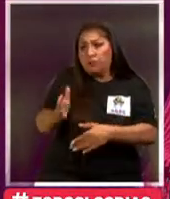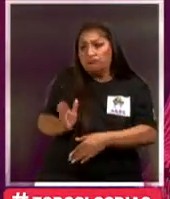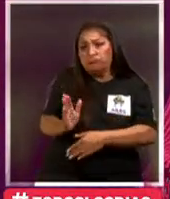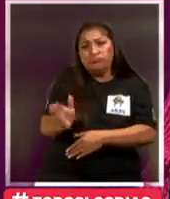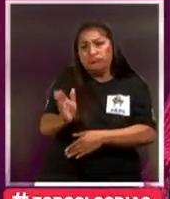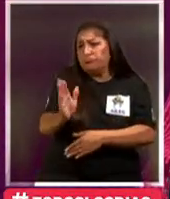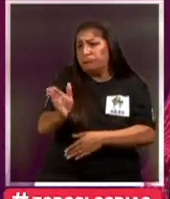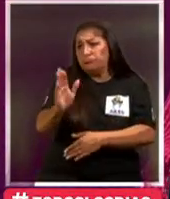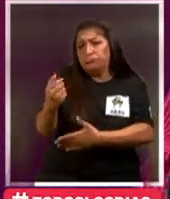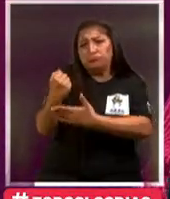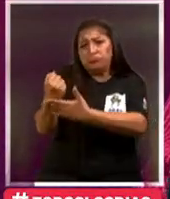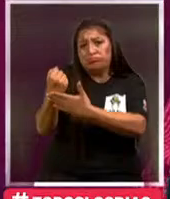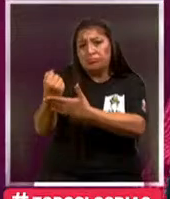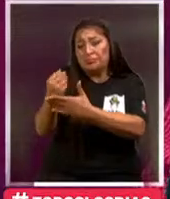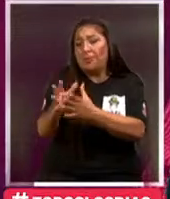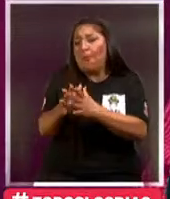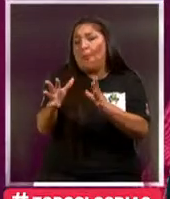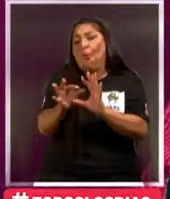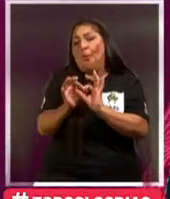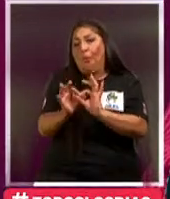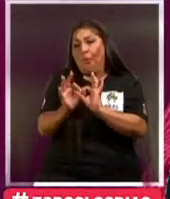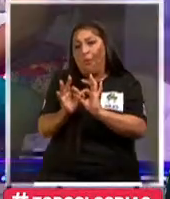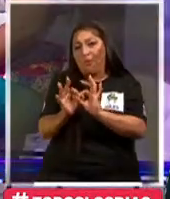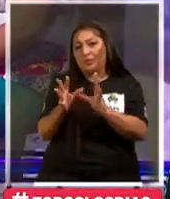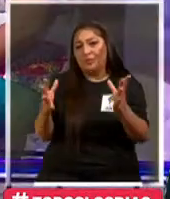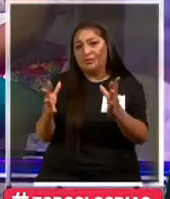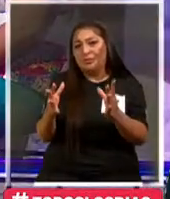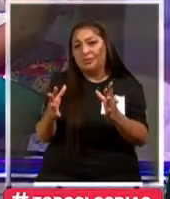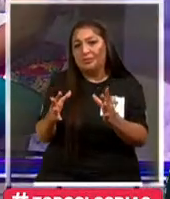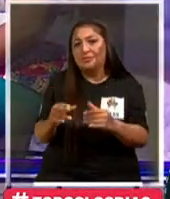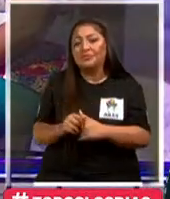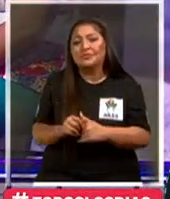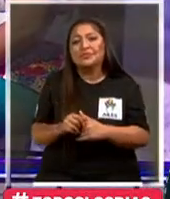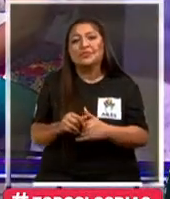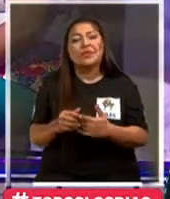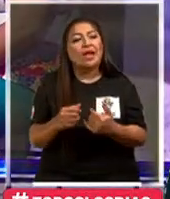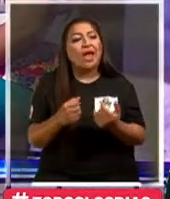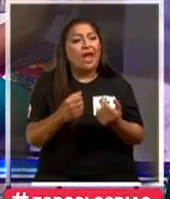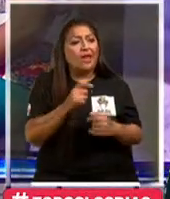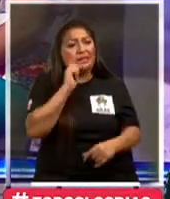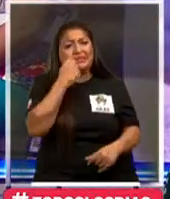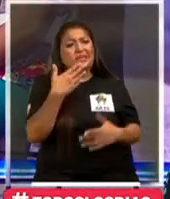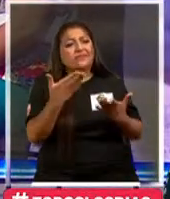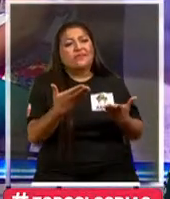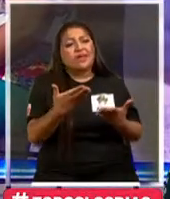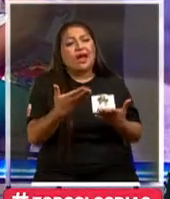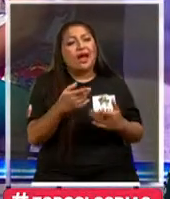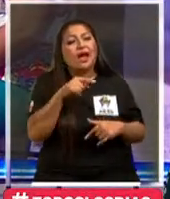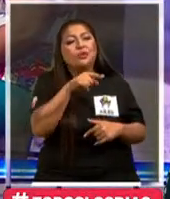Estoy Más que agradecida ¿Qué significado la vuelta Al colegio de tu hijo? ¿Qué significado para ti como mamá? significado para ti como mamá? Gracias por ver el video.